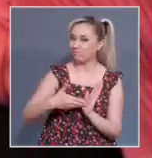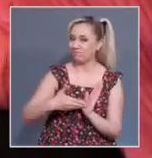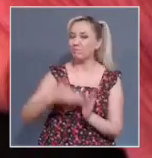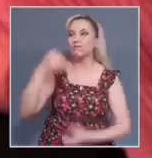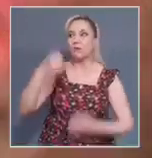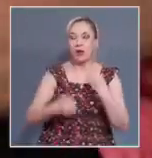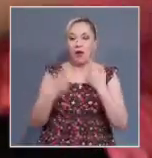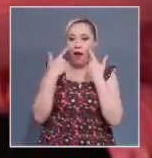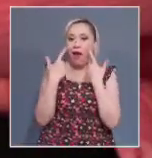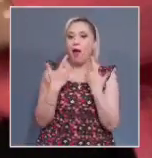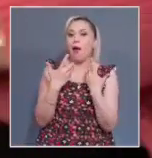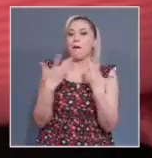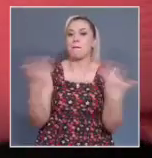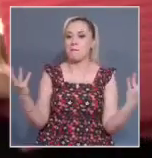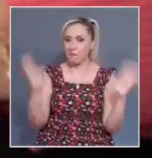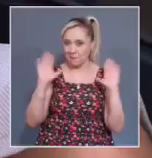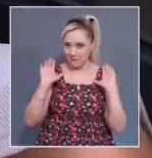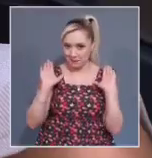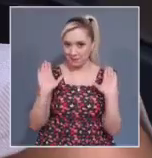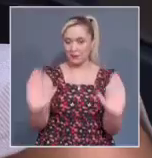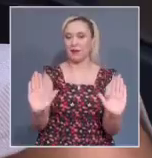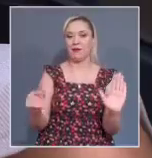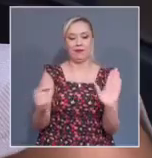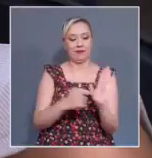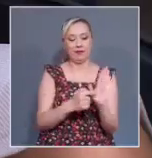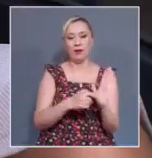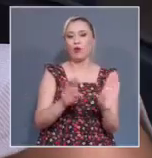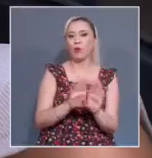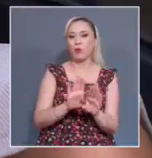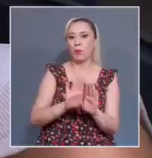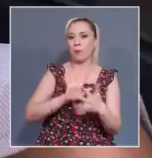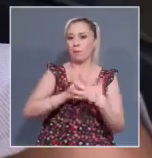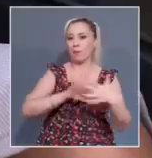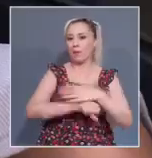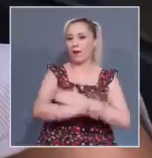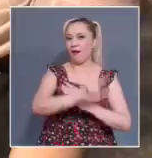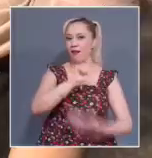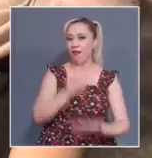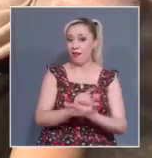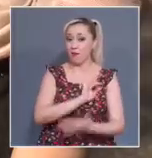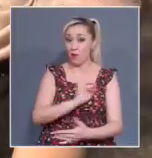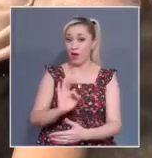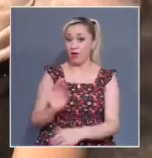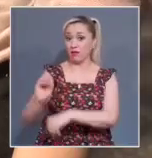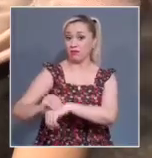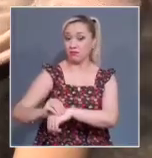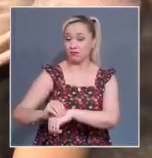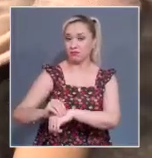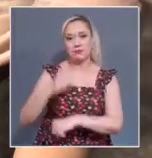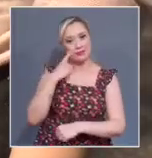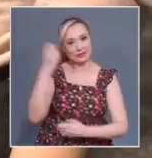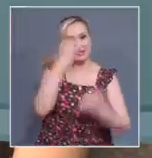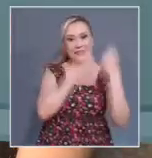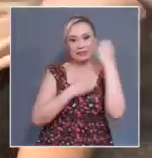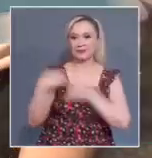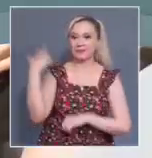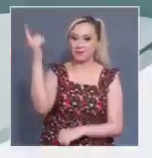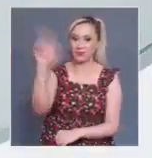al principio de mínima intervención en materia penal. Para el canal del Poder Judicial de la Federación, Mario López Peña.